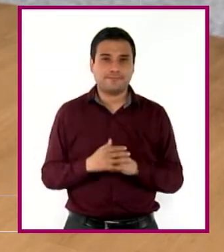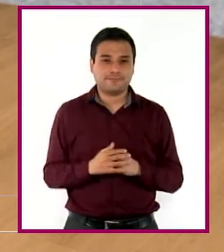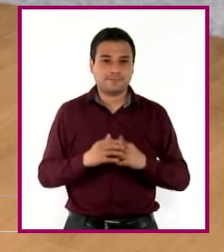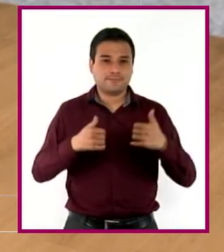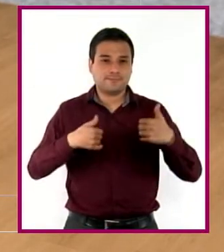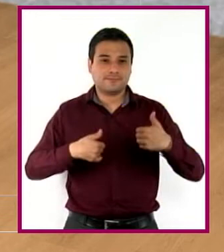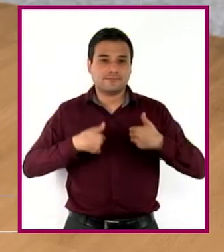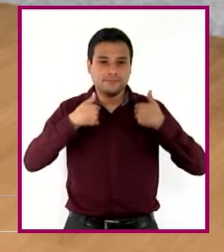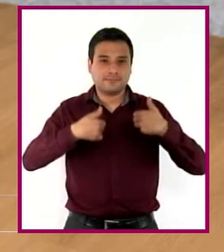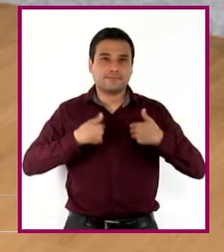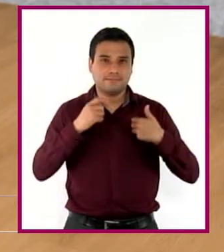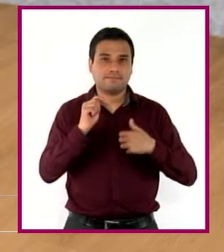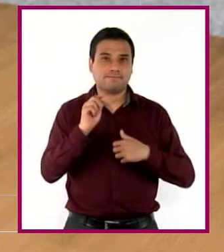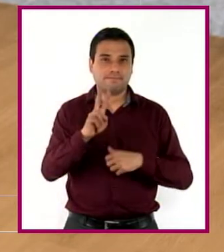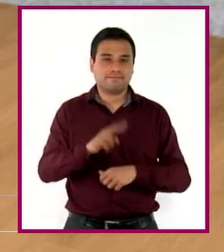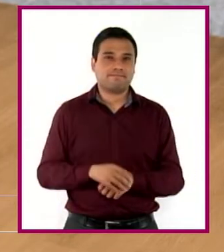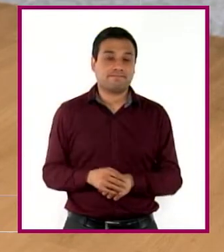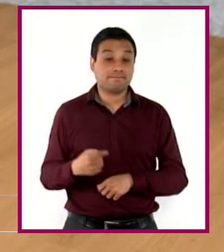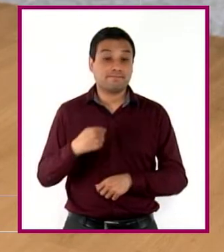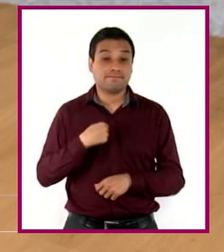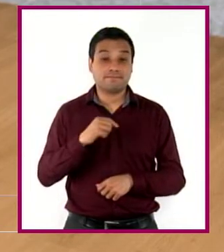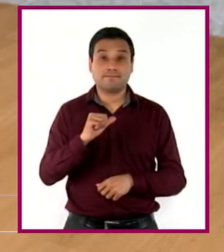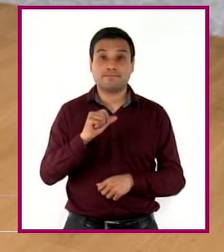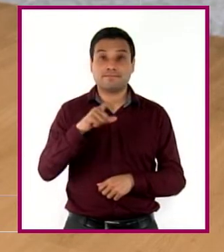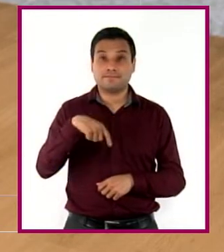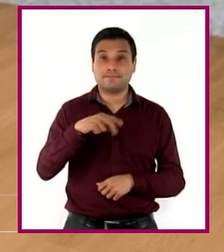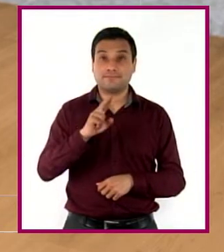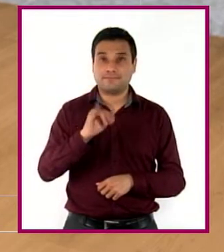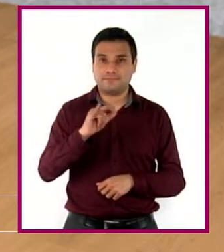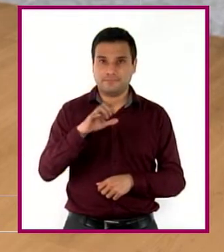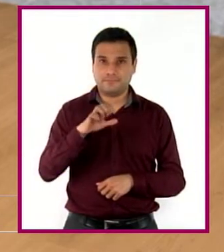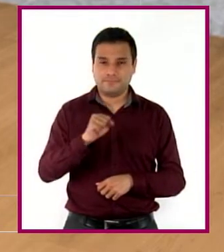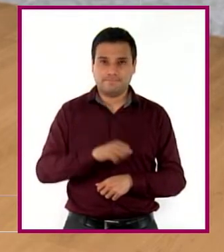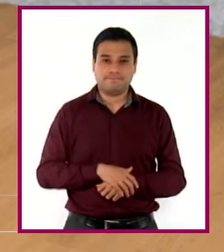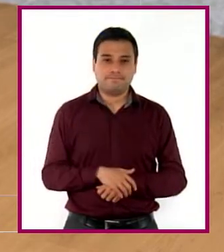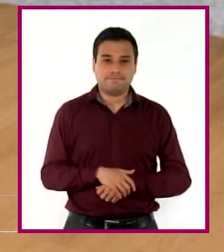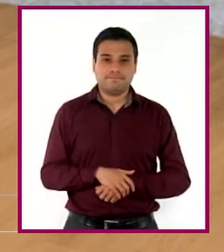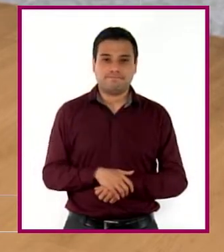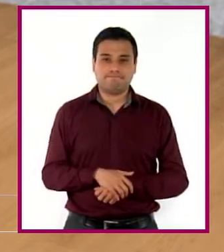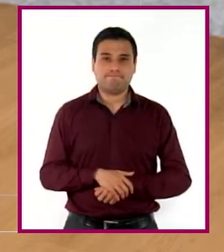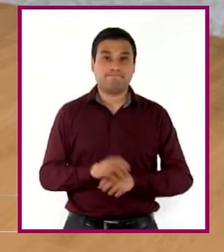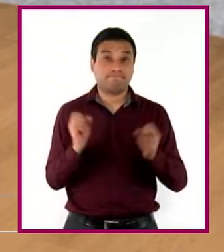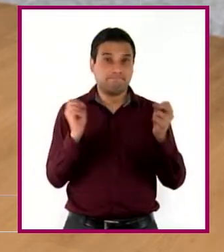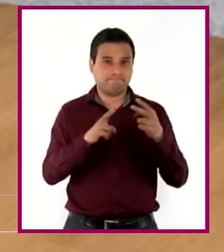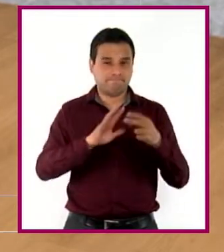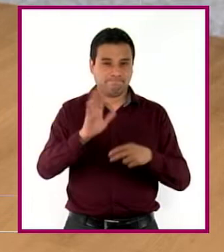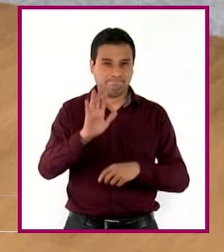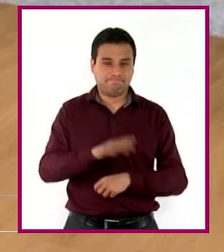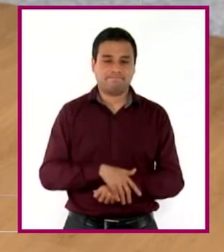en TV, reportó Aquiles Cuestiono. ¡Volvemos al estudio!